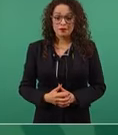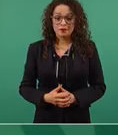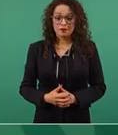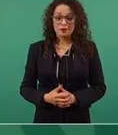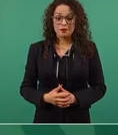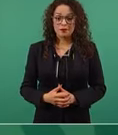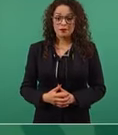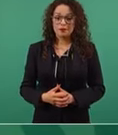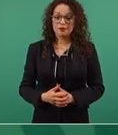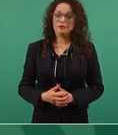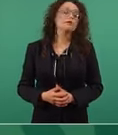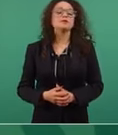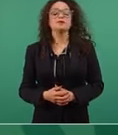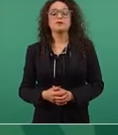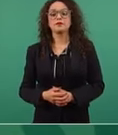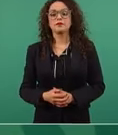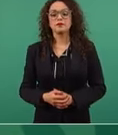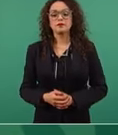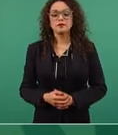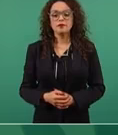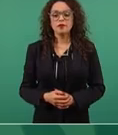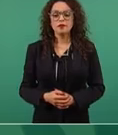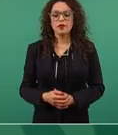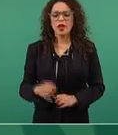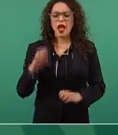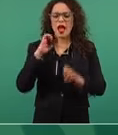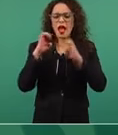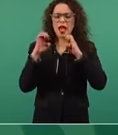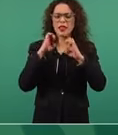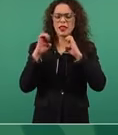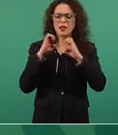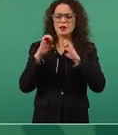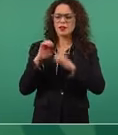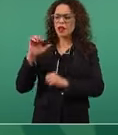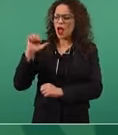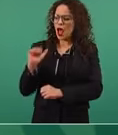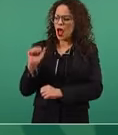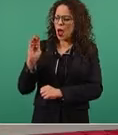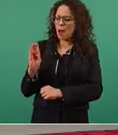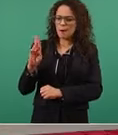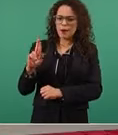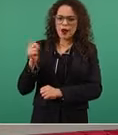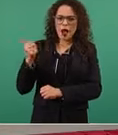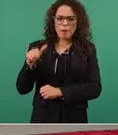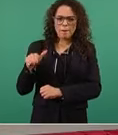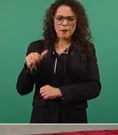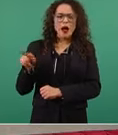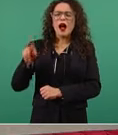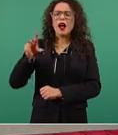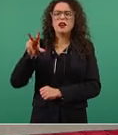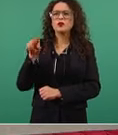entrevista que le hizo Abramsa, no es Abramsa Blugosky,